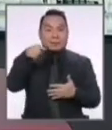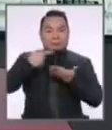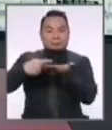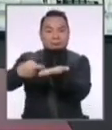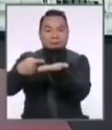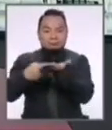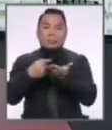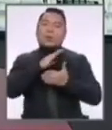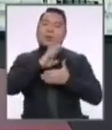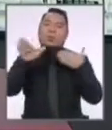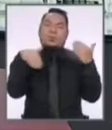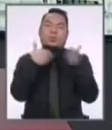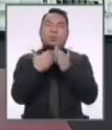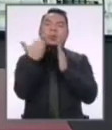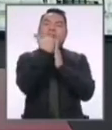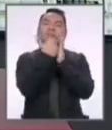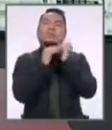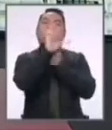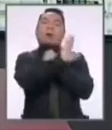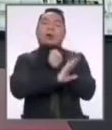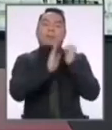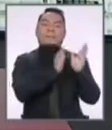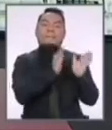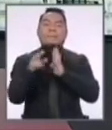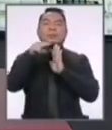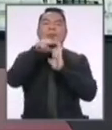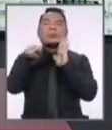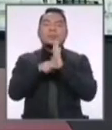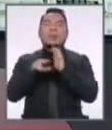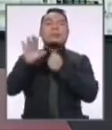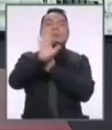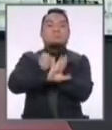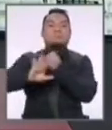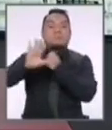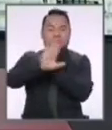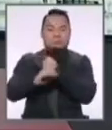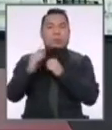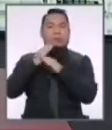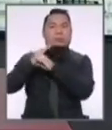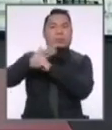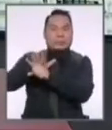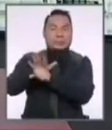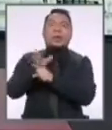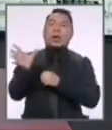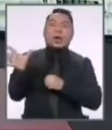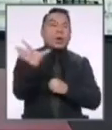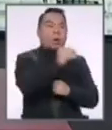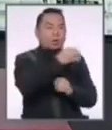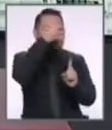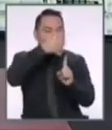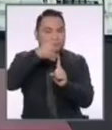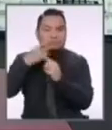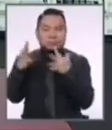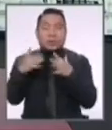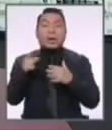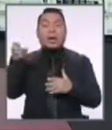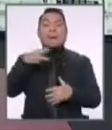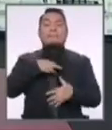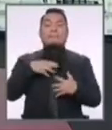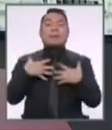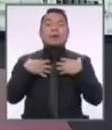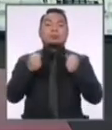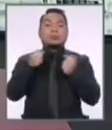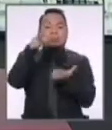debate cumple con todos los protocolos y normativa de bioseguridad, el mismo que ha sido aprobado por el Comité de Salud